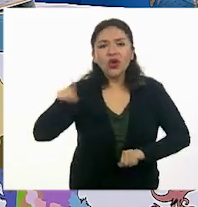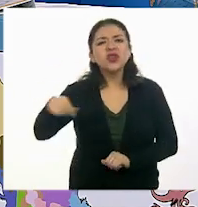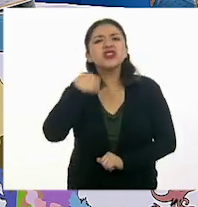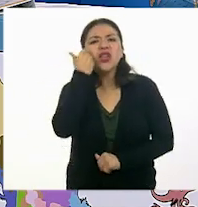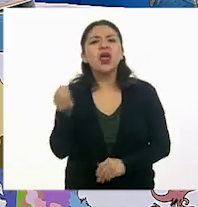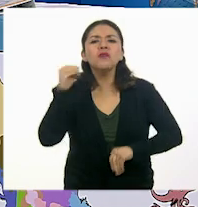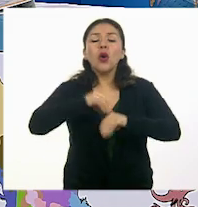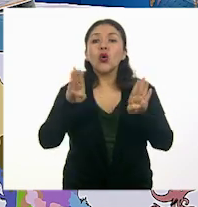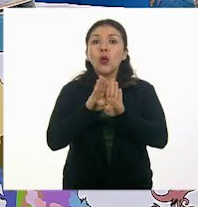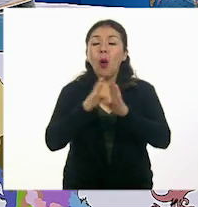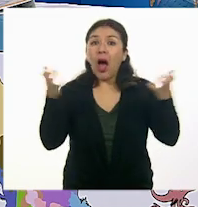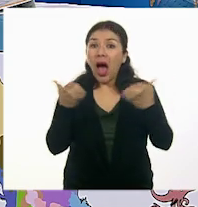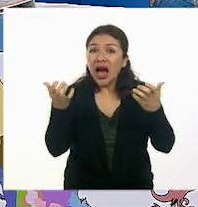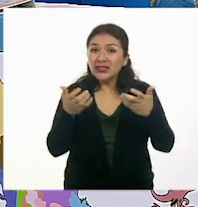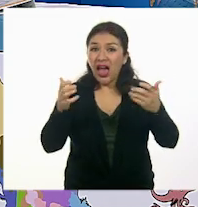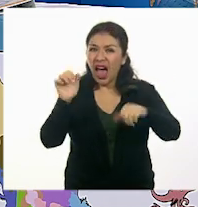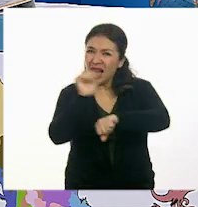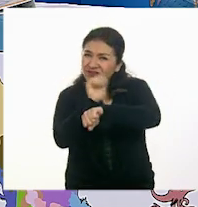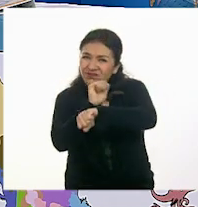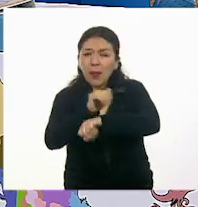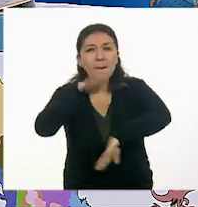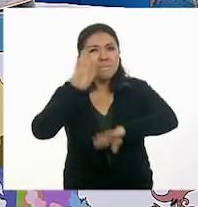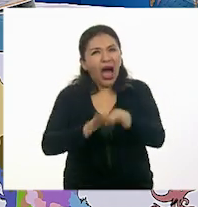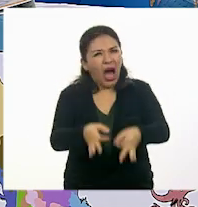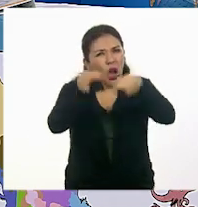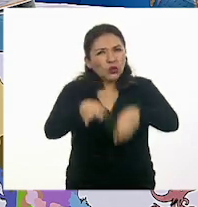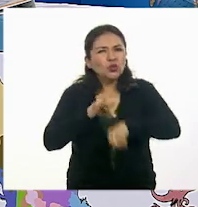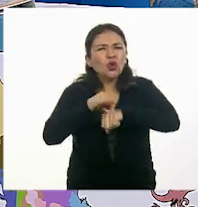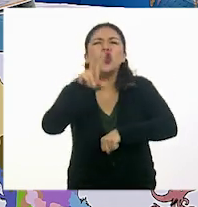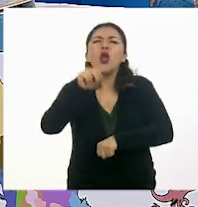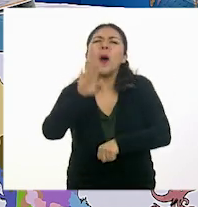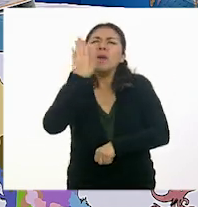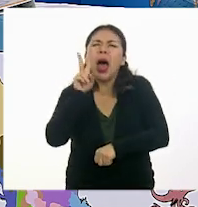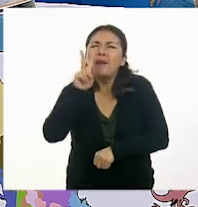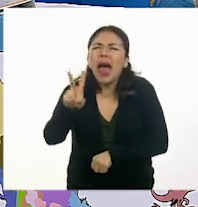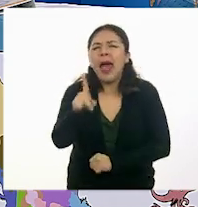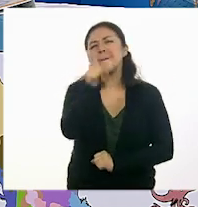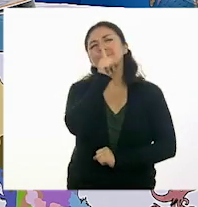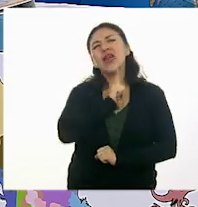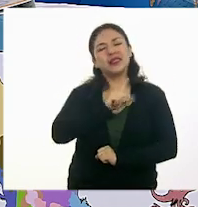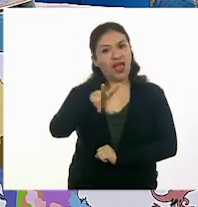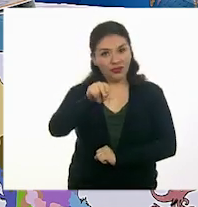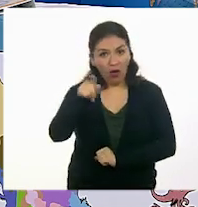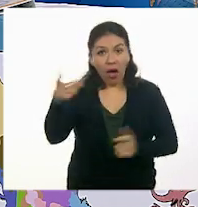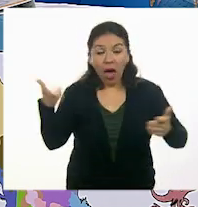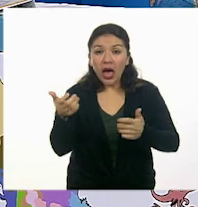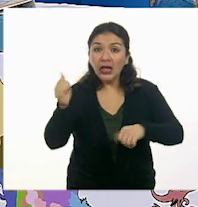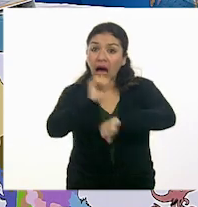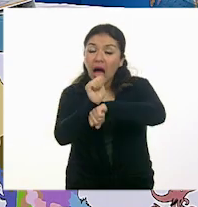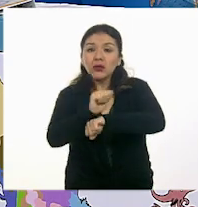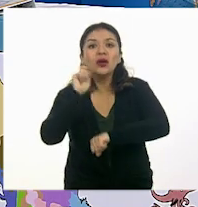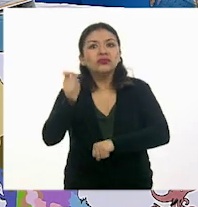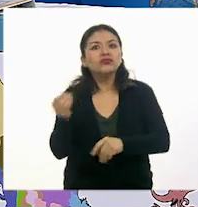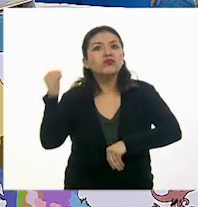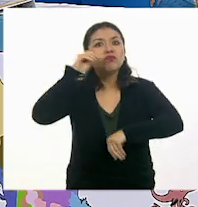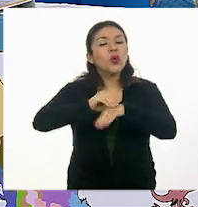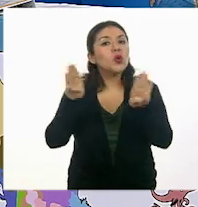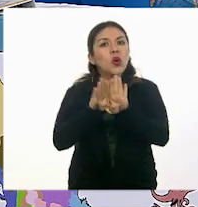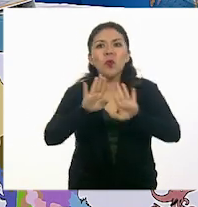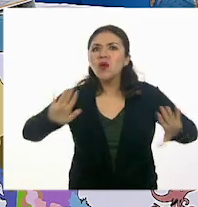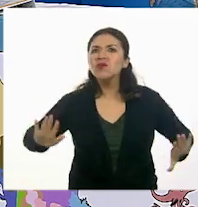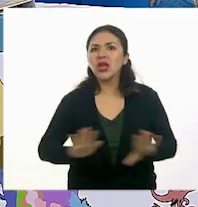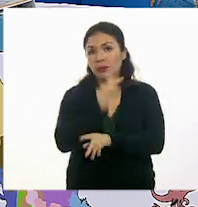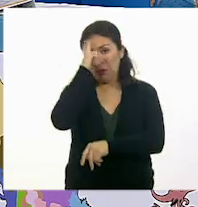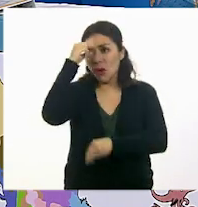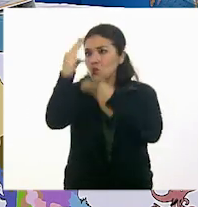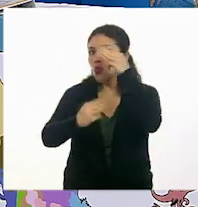precisamente que las actuaciones fueran más realistas y no tan artificiales. Su método de actuación se convirtió en una técnica revolucionaria